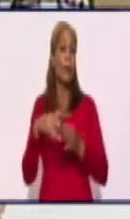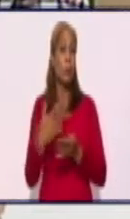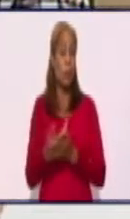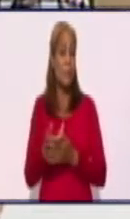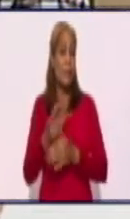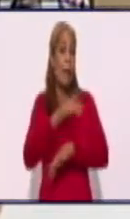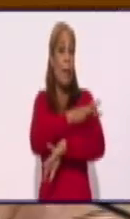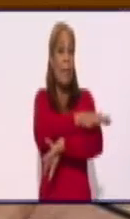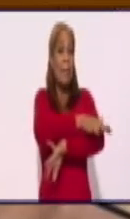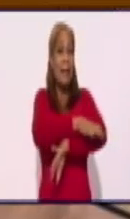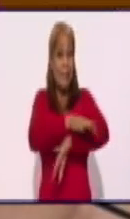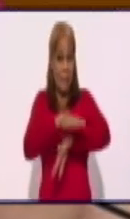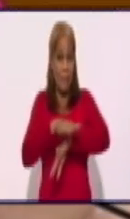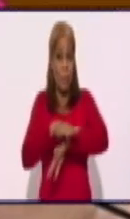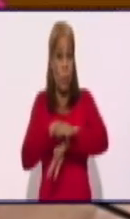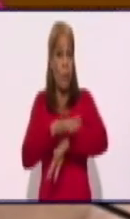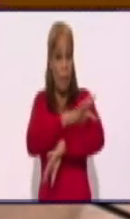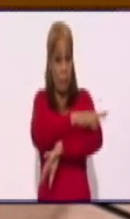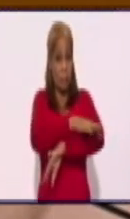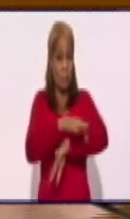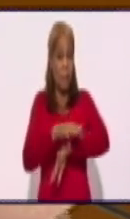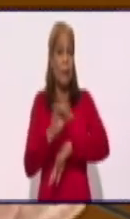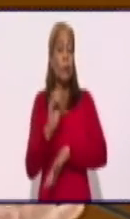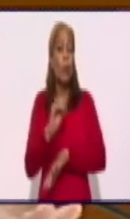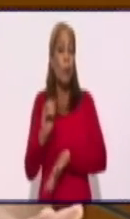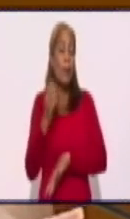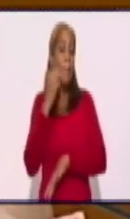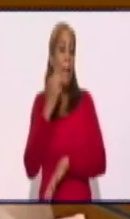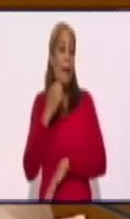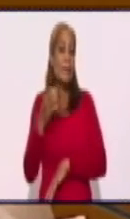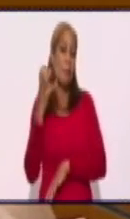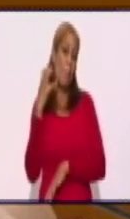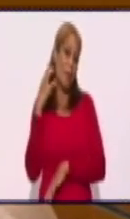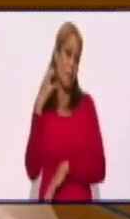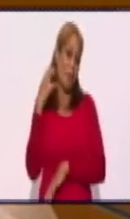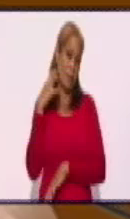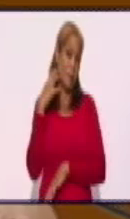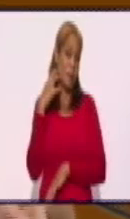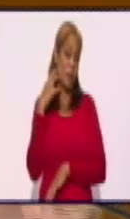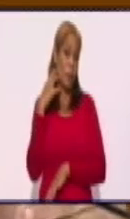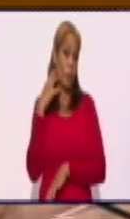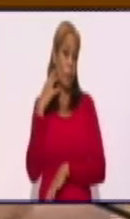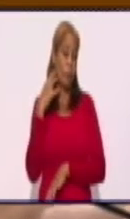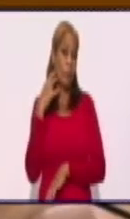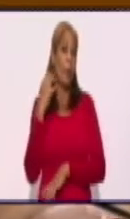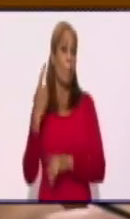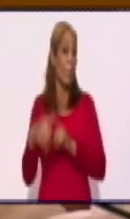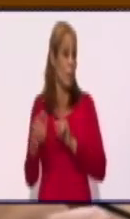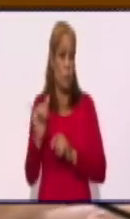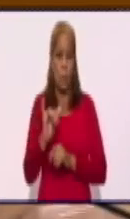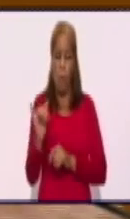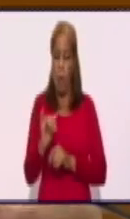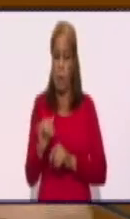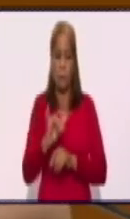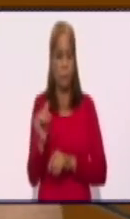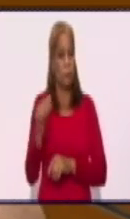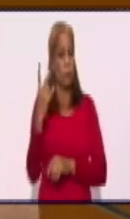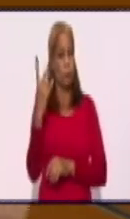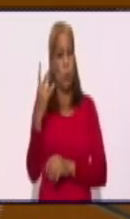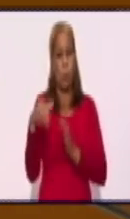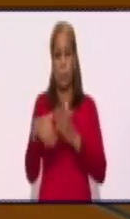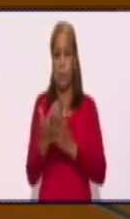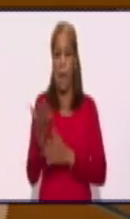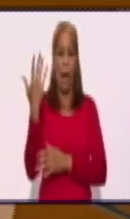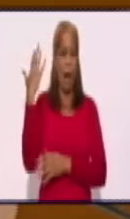Manzanillo viene experimentando hace varios días un incremento de casos, a pesar de que hoy tuvo solamente 8 casos, pero hace varios días Manzanillo ha